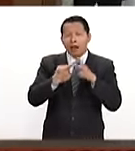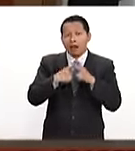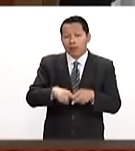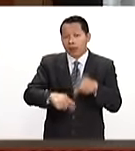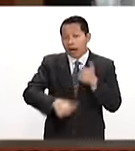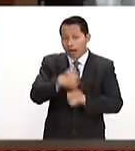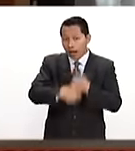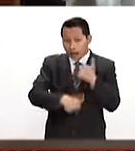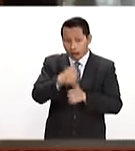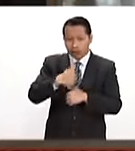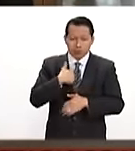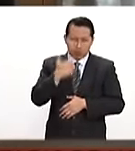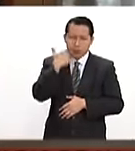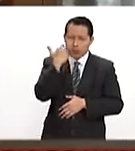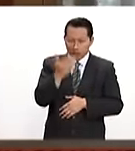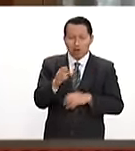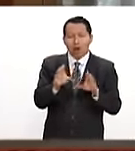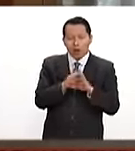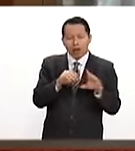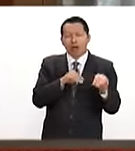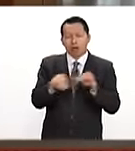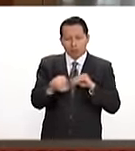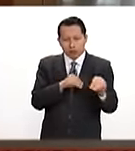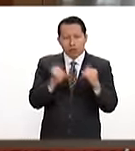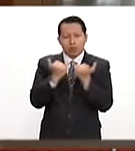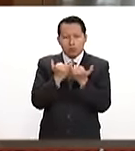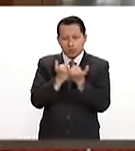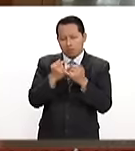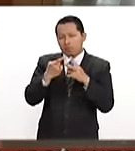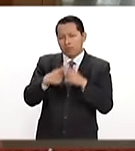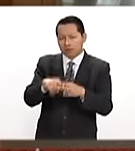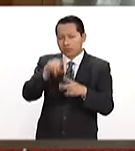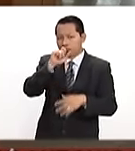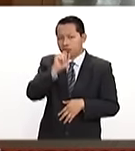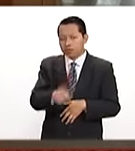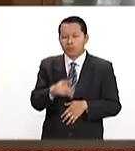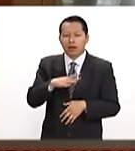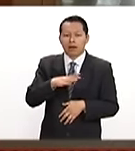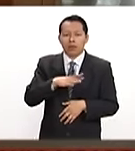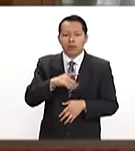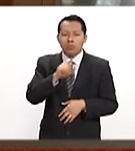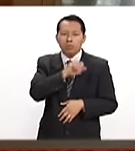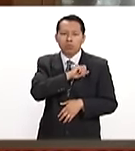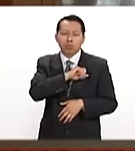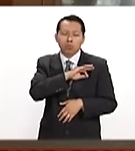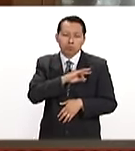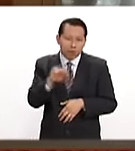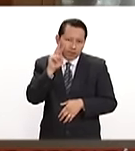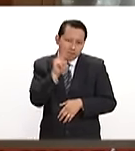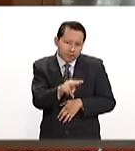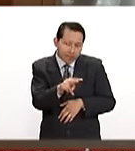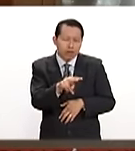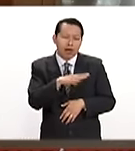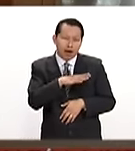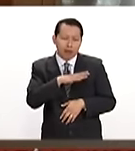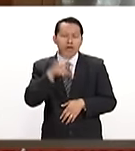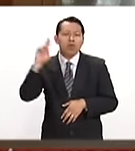la carrera que tengo ganas de hacer la movilidad y desde el inicio también que estoy prestando atención a la UNAM porque